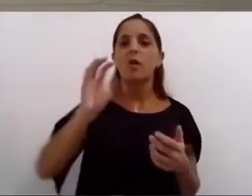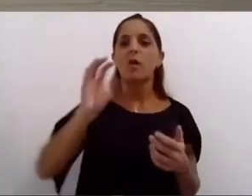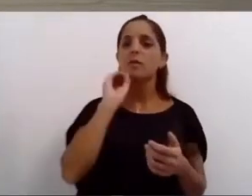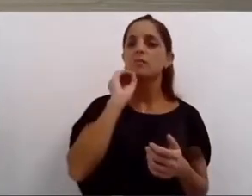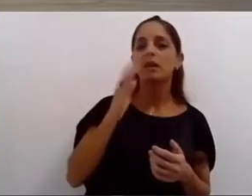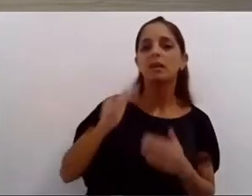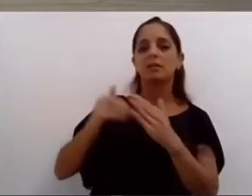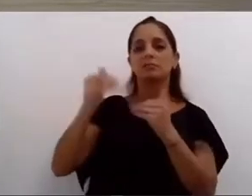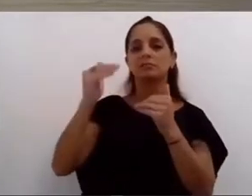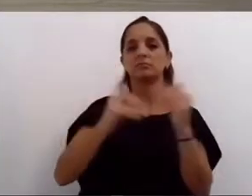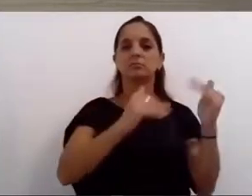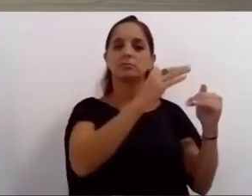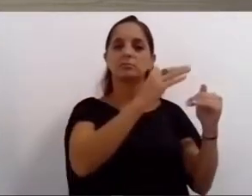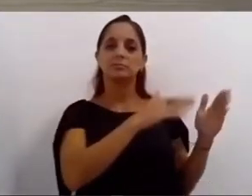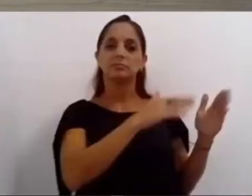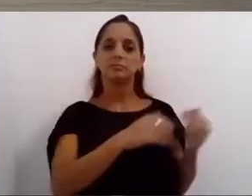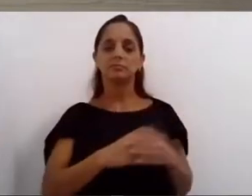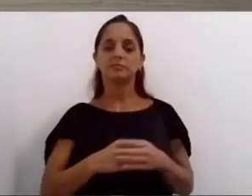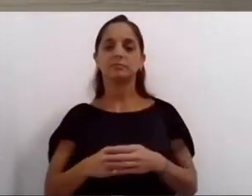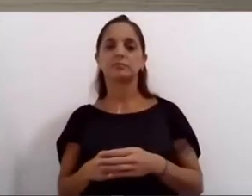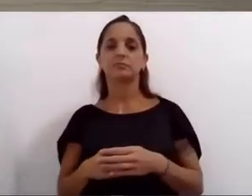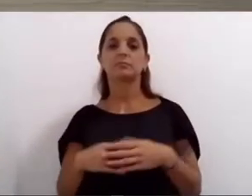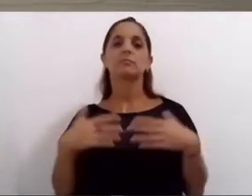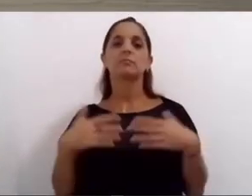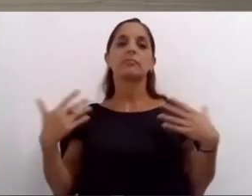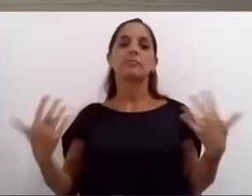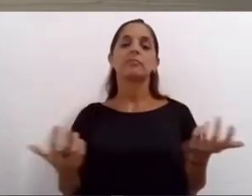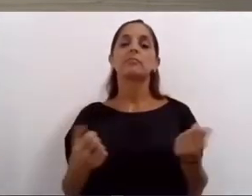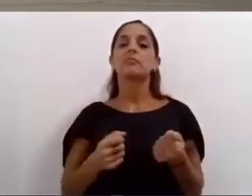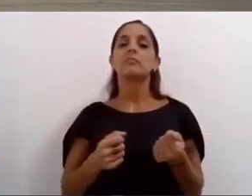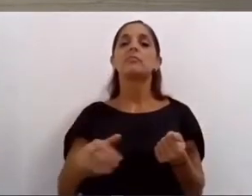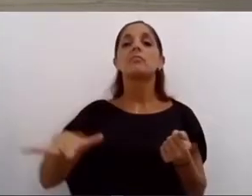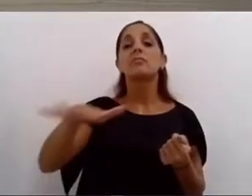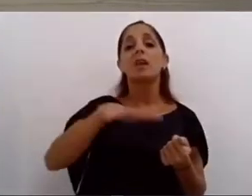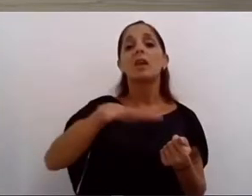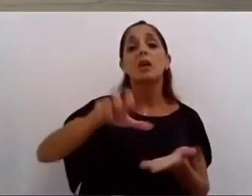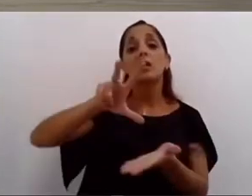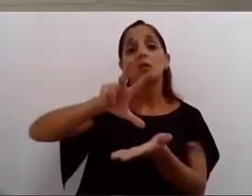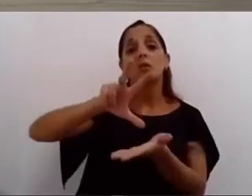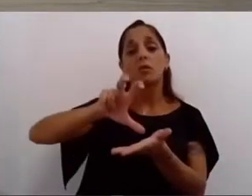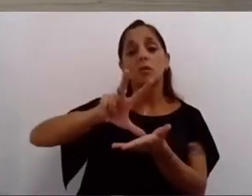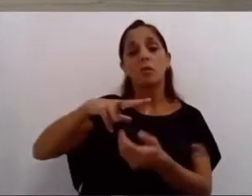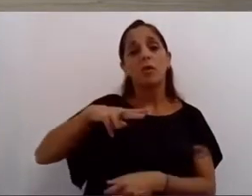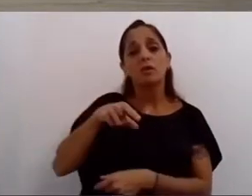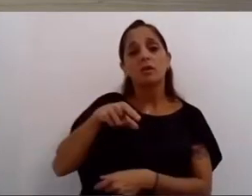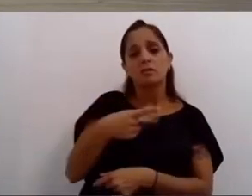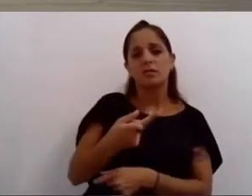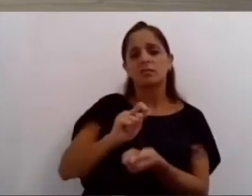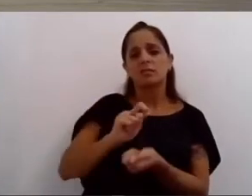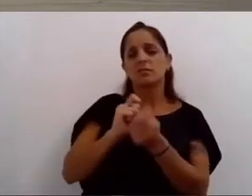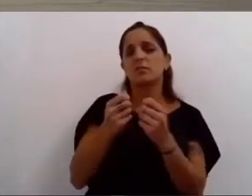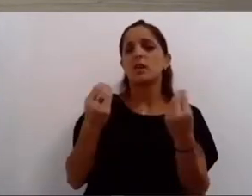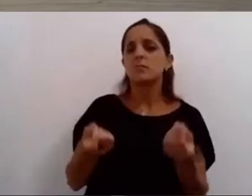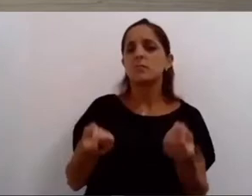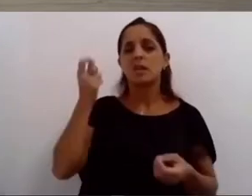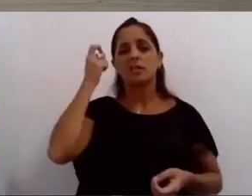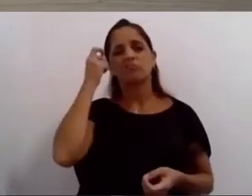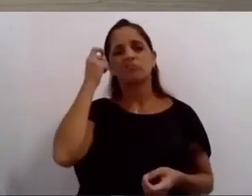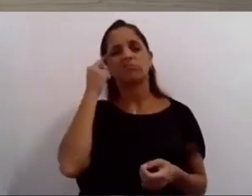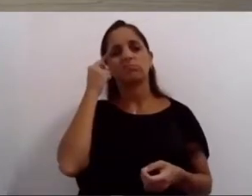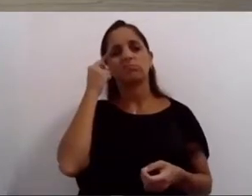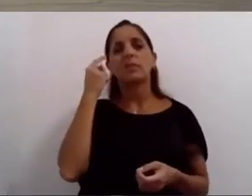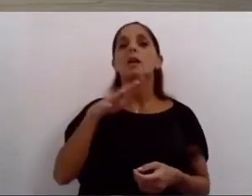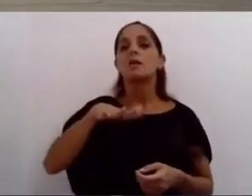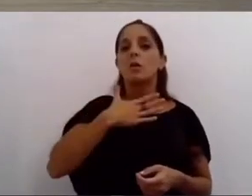comercio y el disfrute no podemos planificar la renovación del centro si no lo pensamos con zonas calmas y